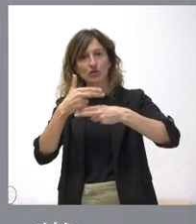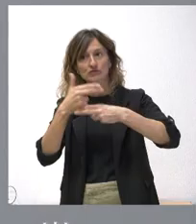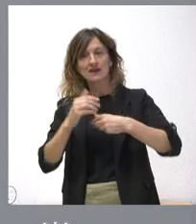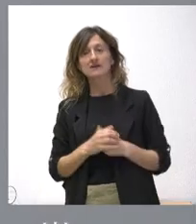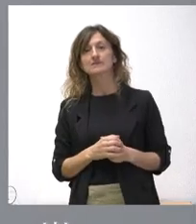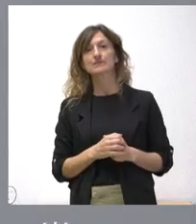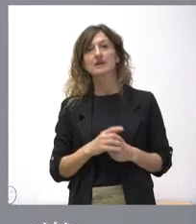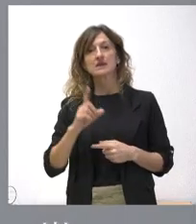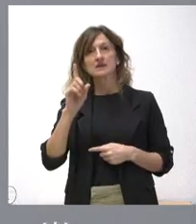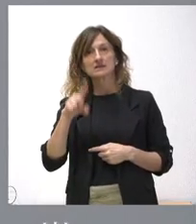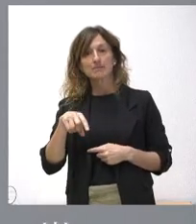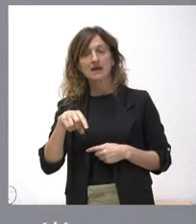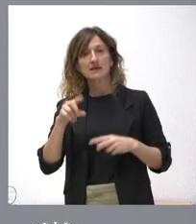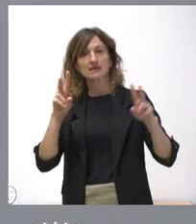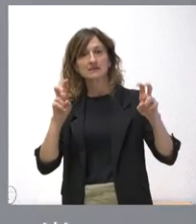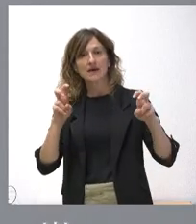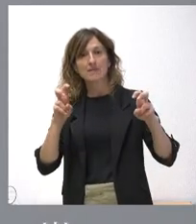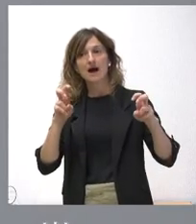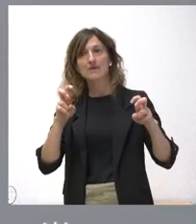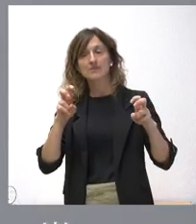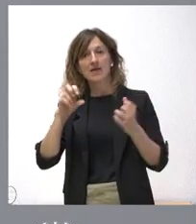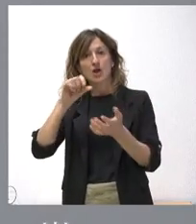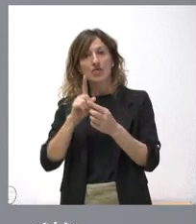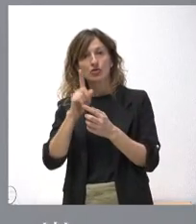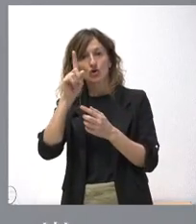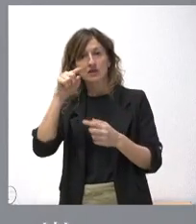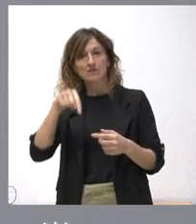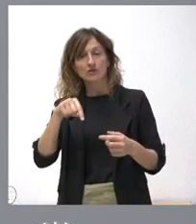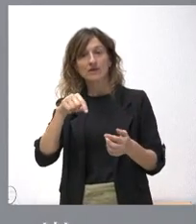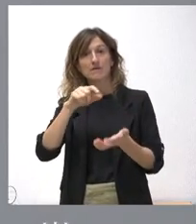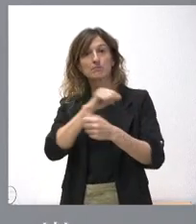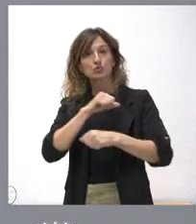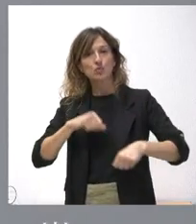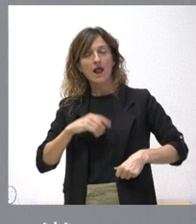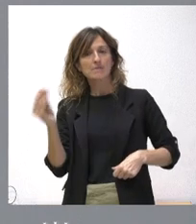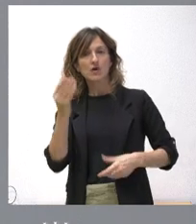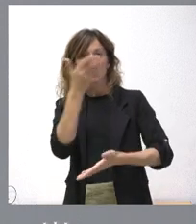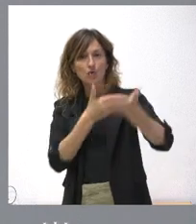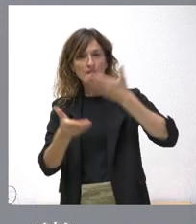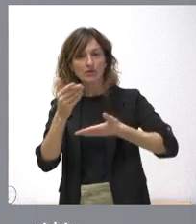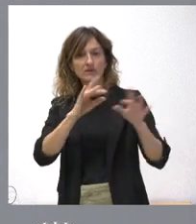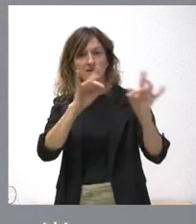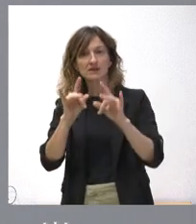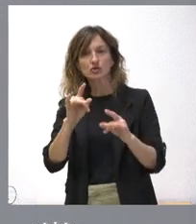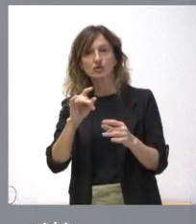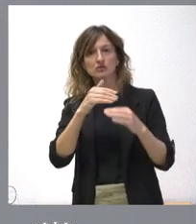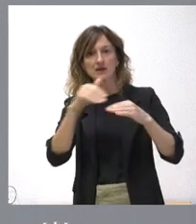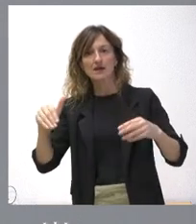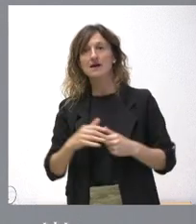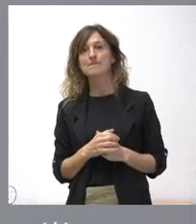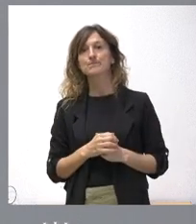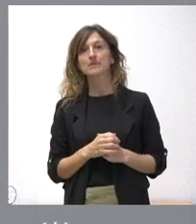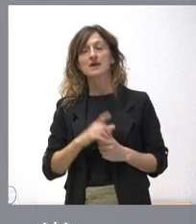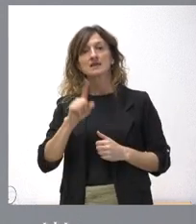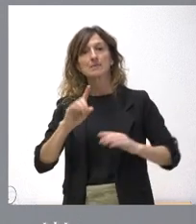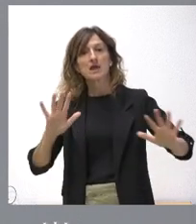fortalecer las redes con las regiones centro y norte de Portugal para mejorar la colaboración con los territorios de la raya e